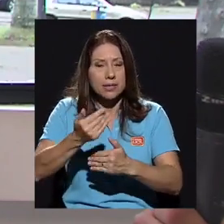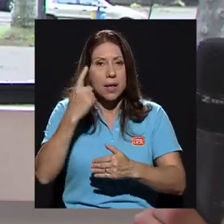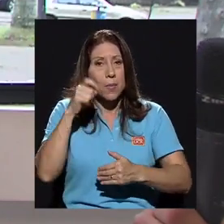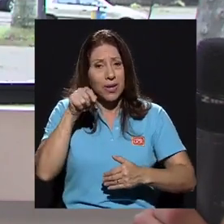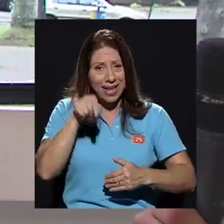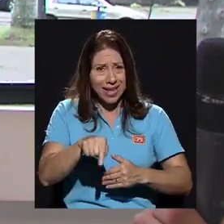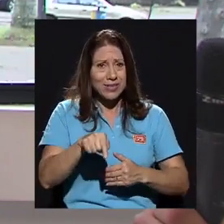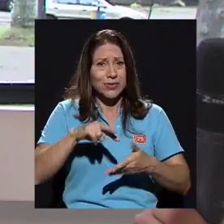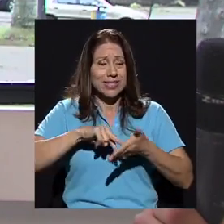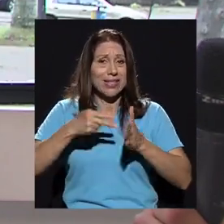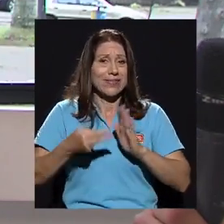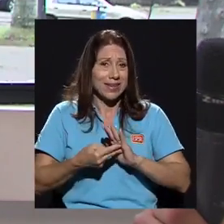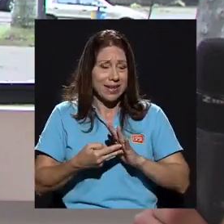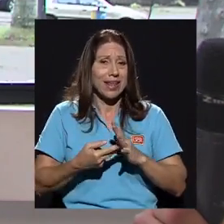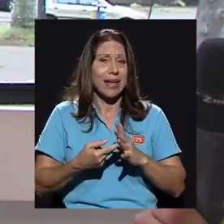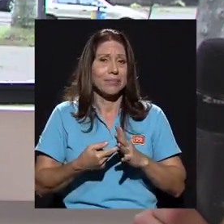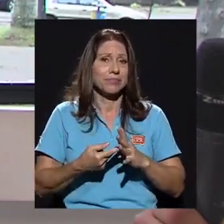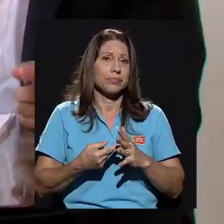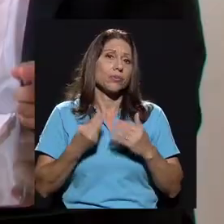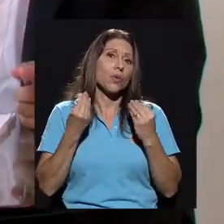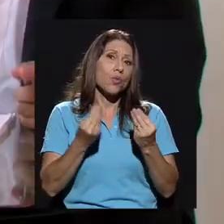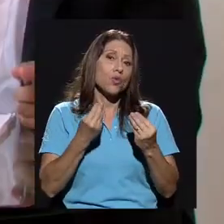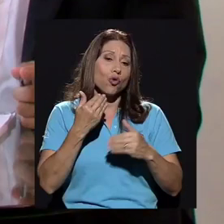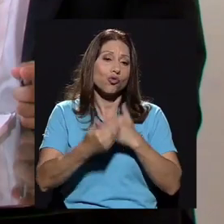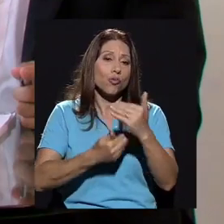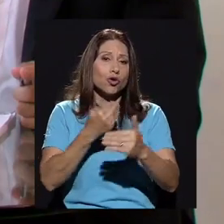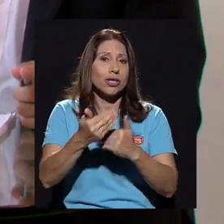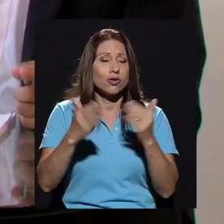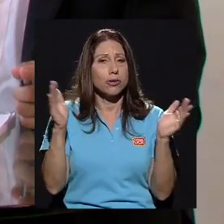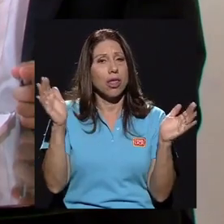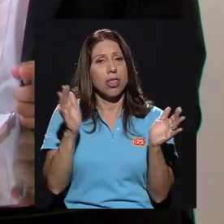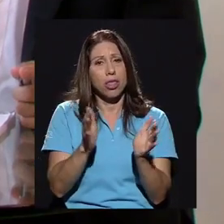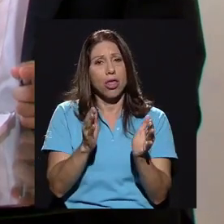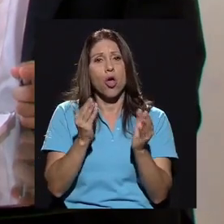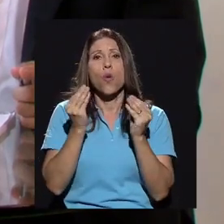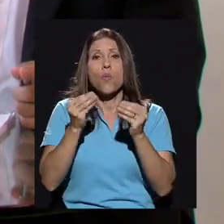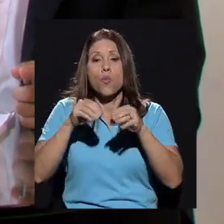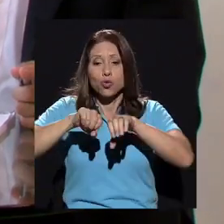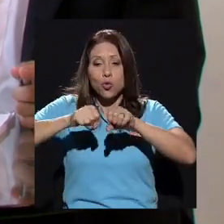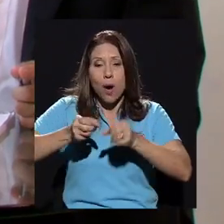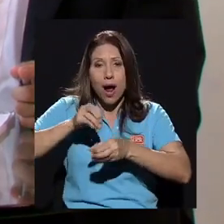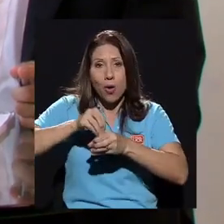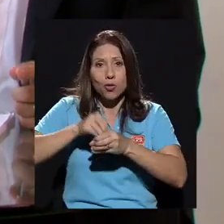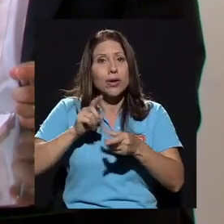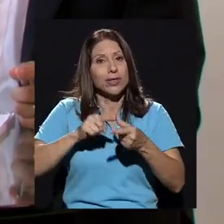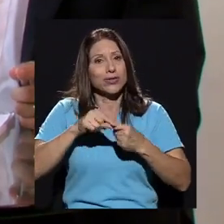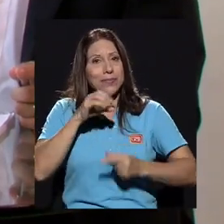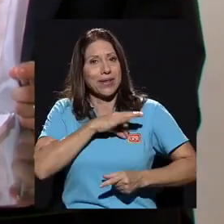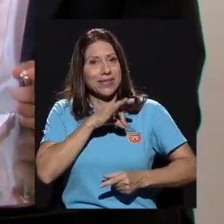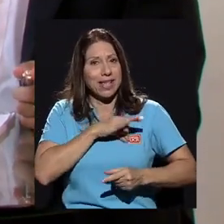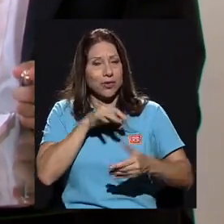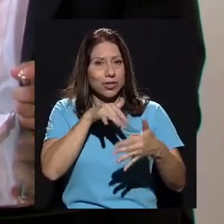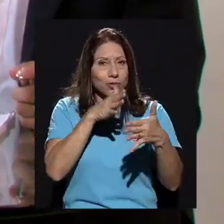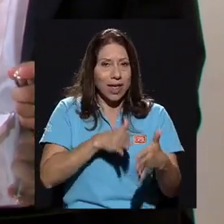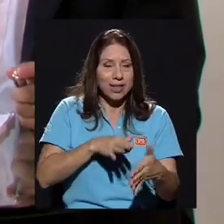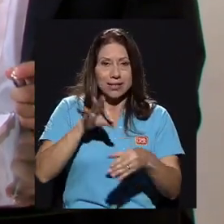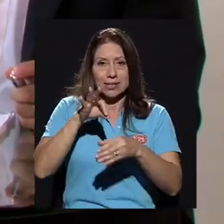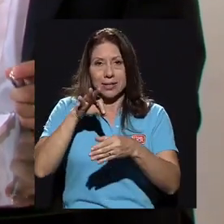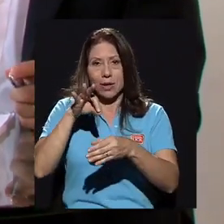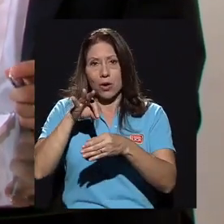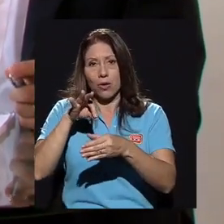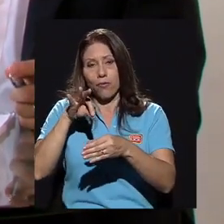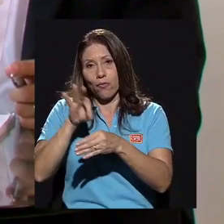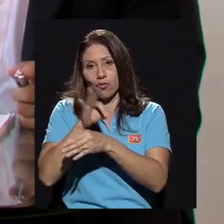procesos y mucho ahorro. Y entonces, se verían beneficiados estudiantes, verían beneficiados